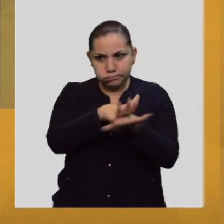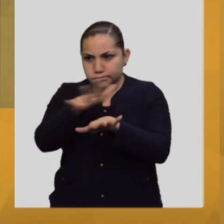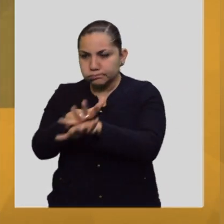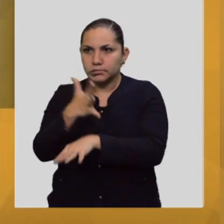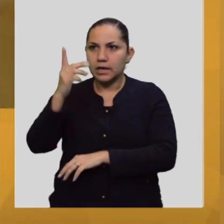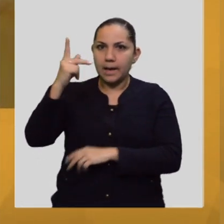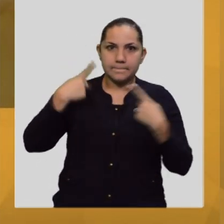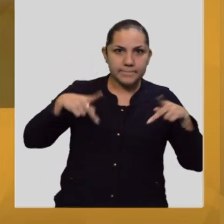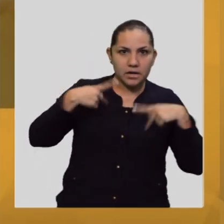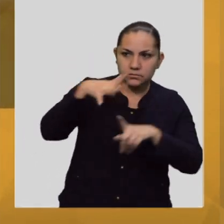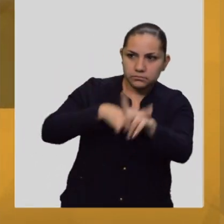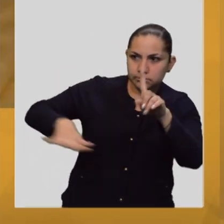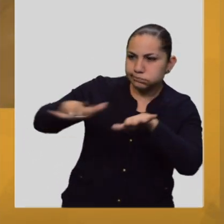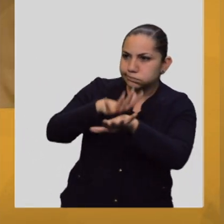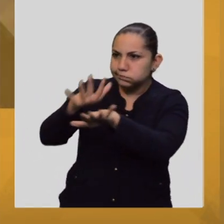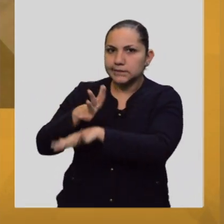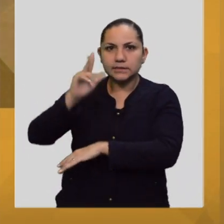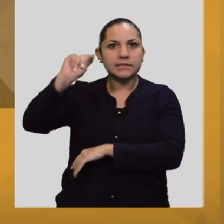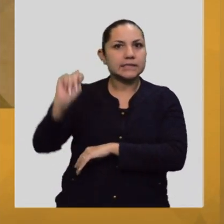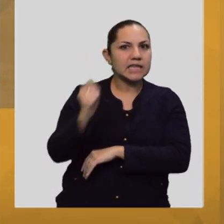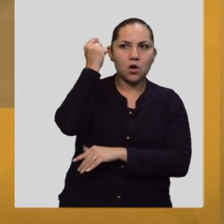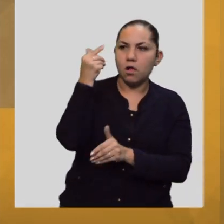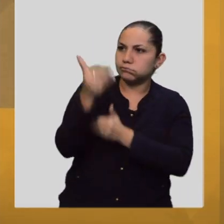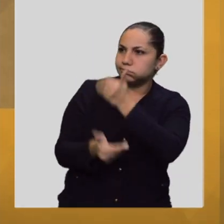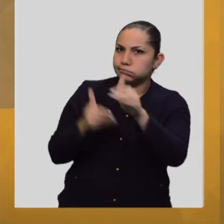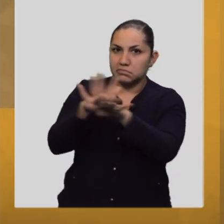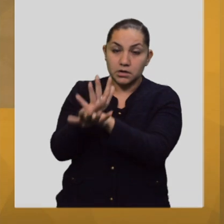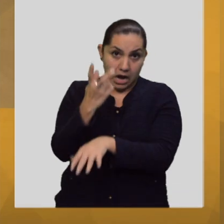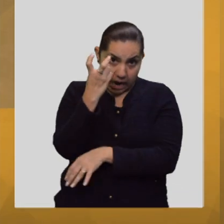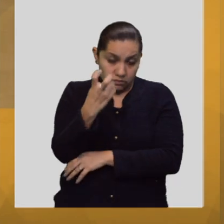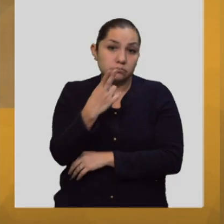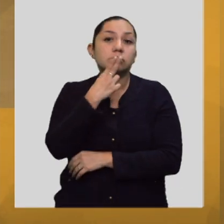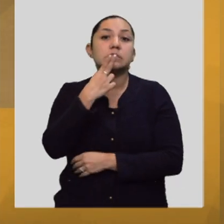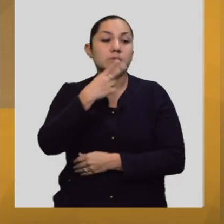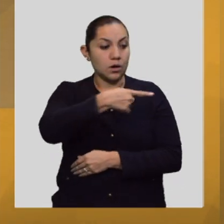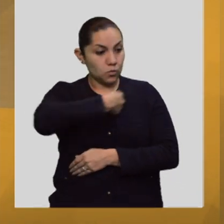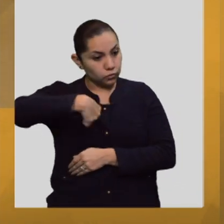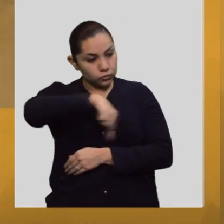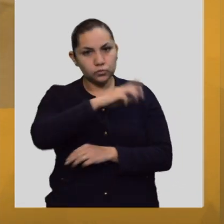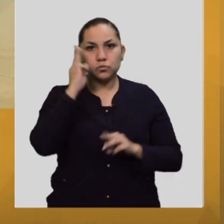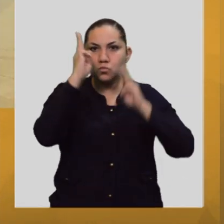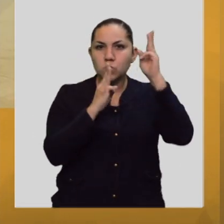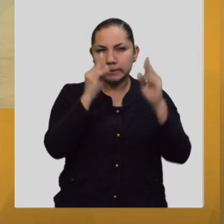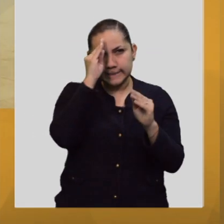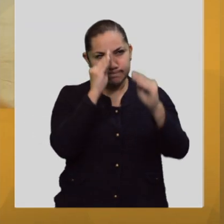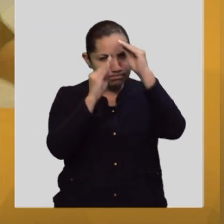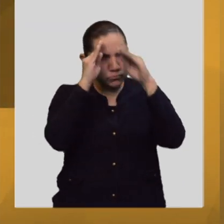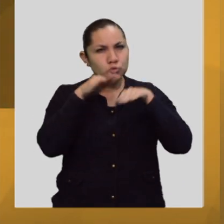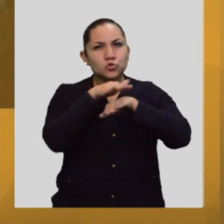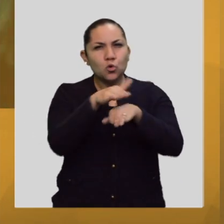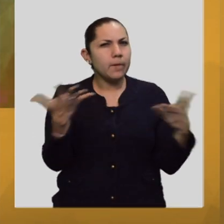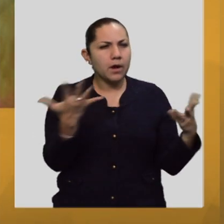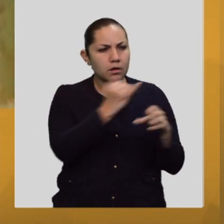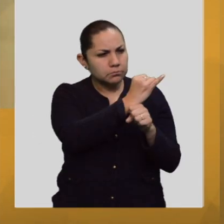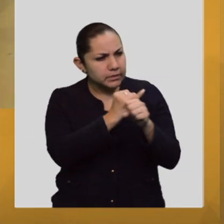de las nuevas tecnologías y creo que es una muy buena oportunidad para establecer una reflexión y encontrar un nuevo modelo de gestión cultural de